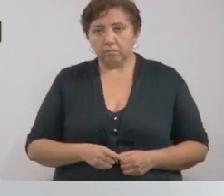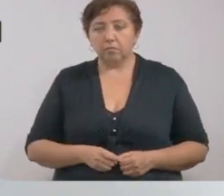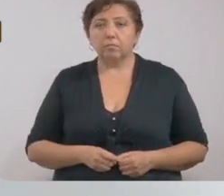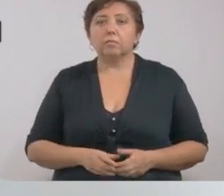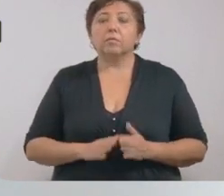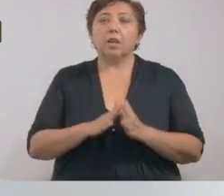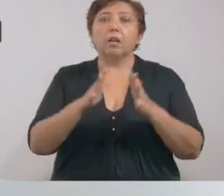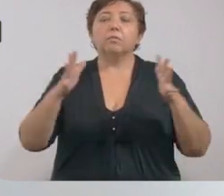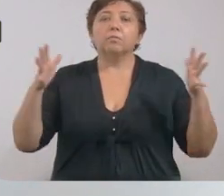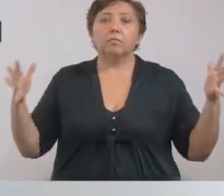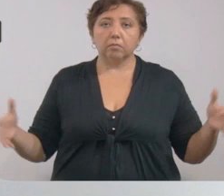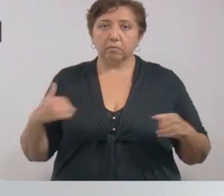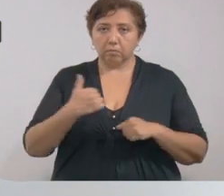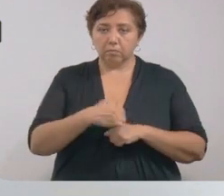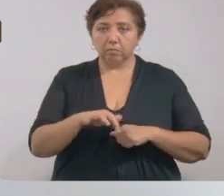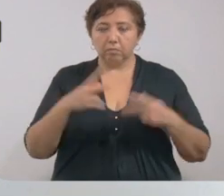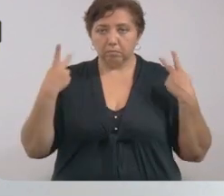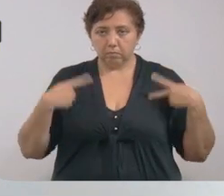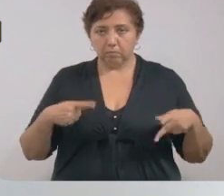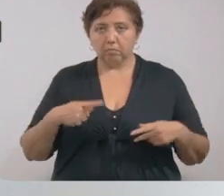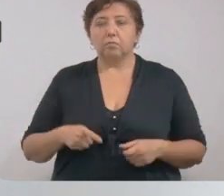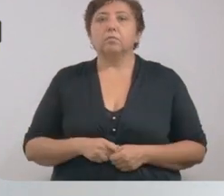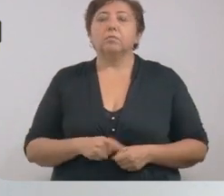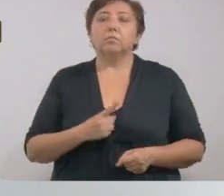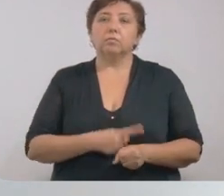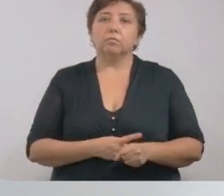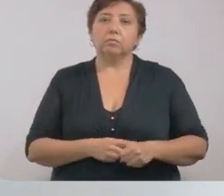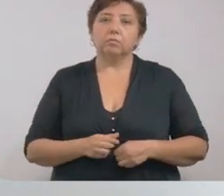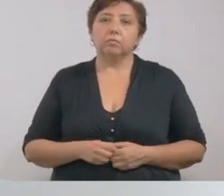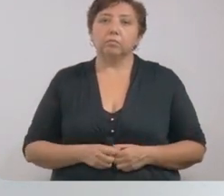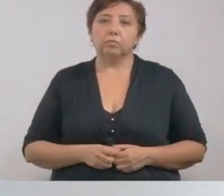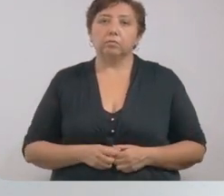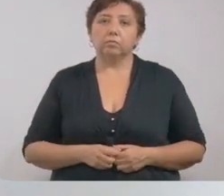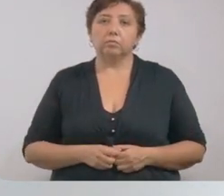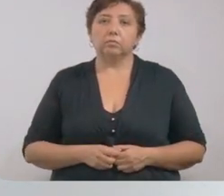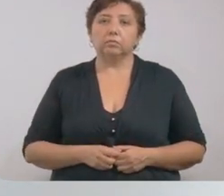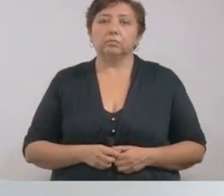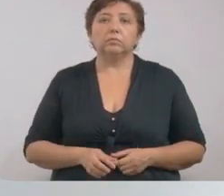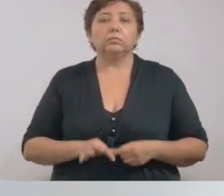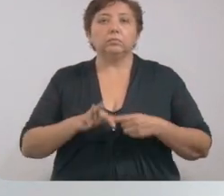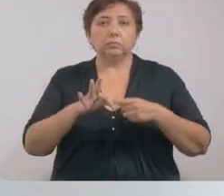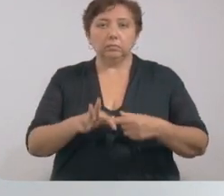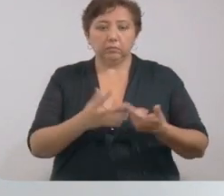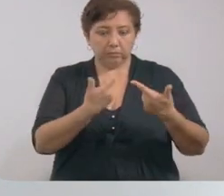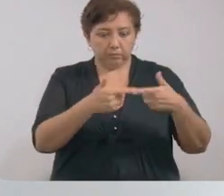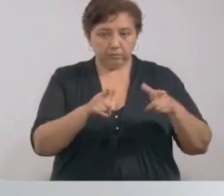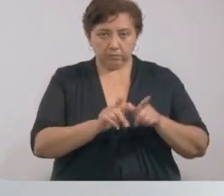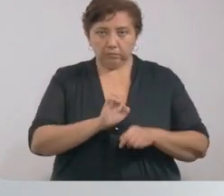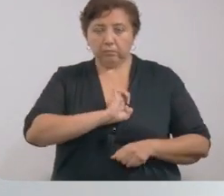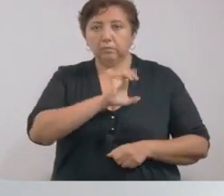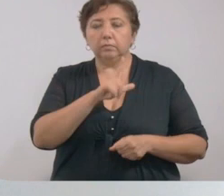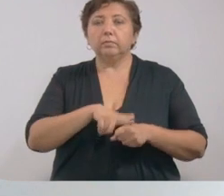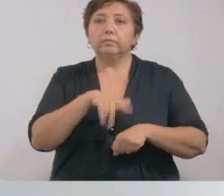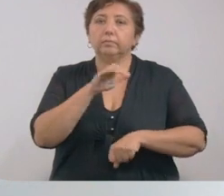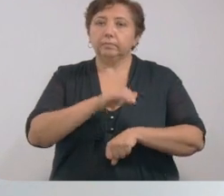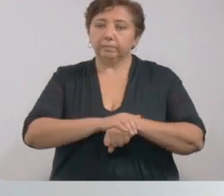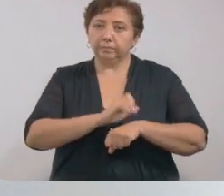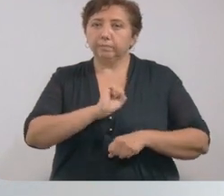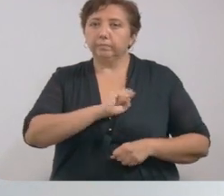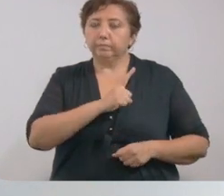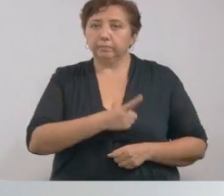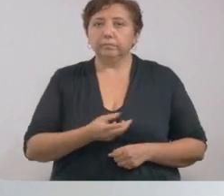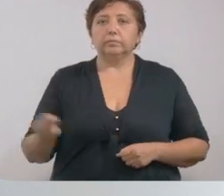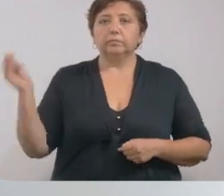tendencia al alza del número de personas contagiadas. A la presencia de las brigadas especiales de Amigos de la